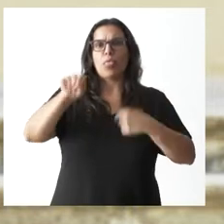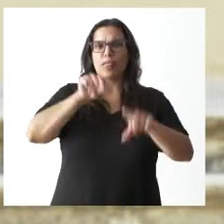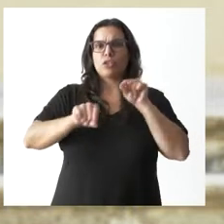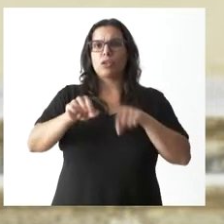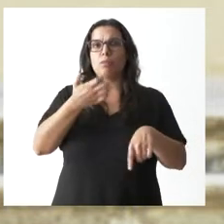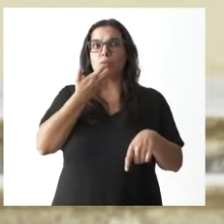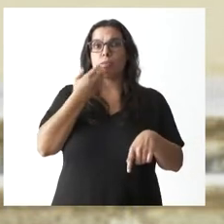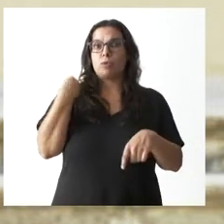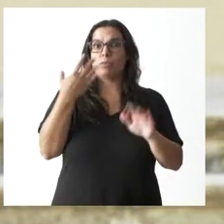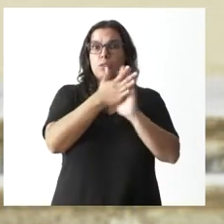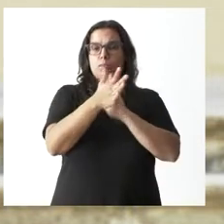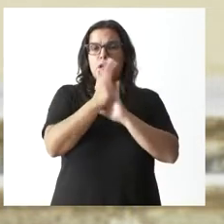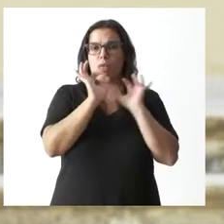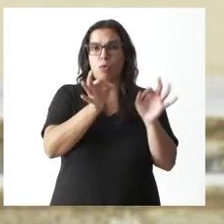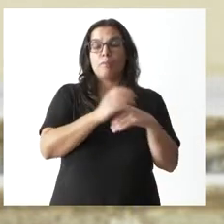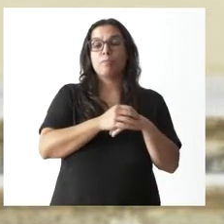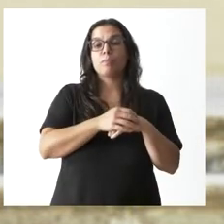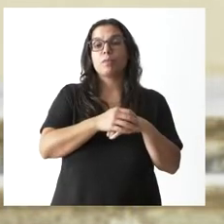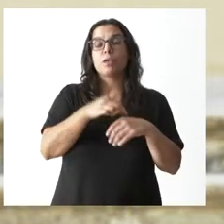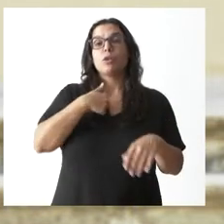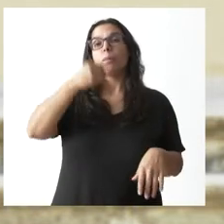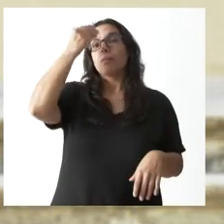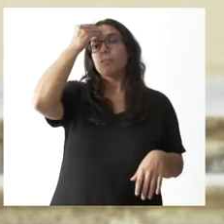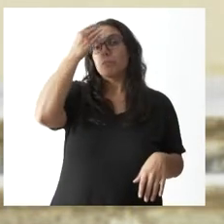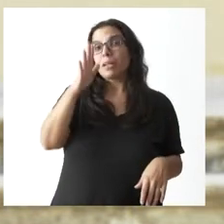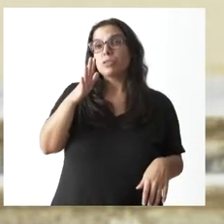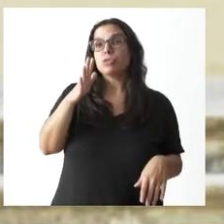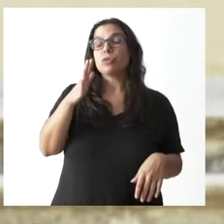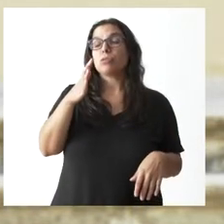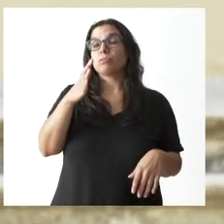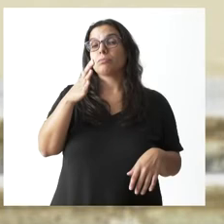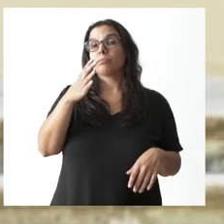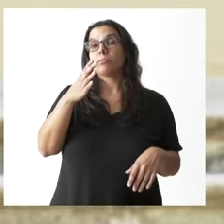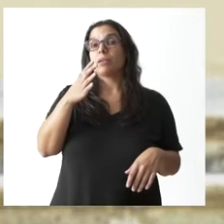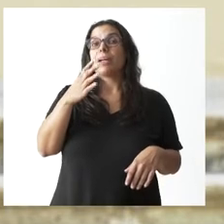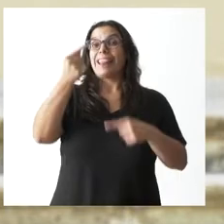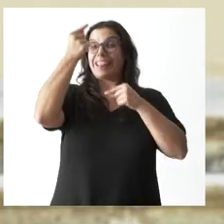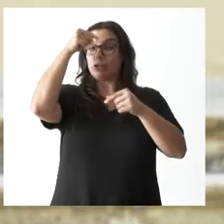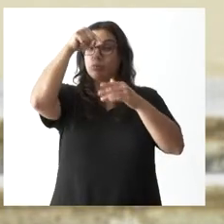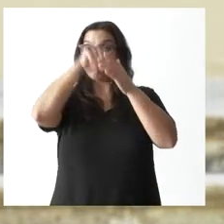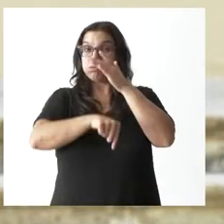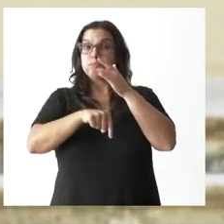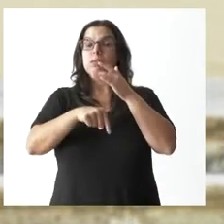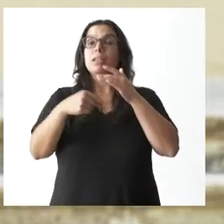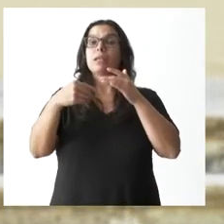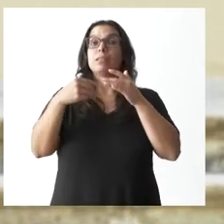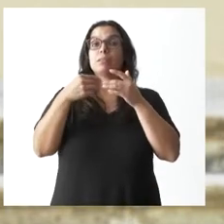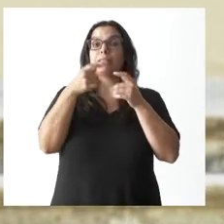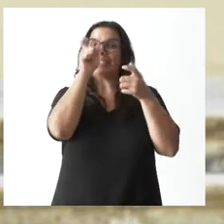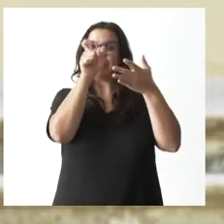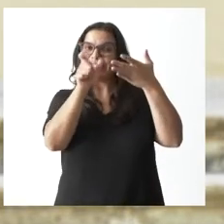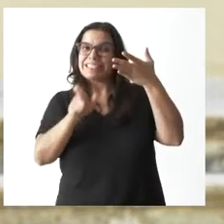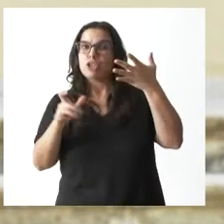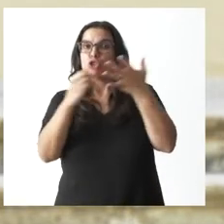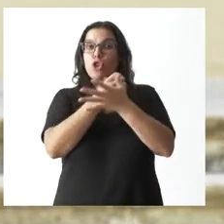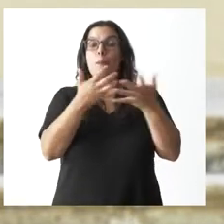que estamos mencionando. Creo que, si no me fallan los datos, se le va a facilitar el detalle de todas las